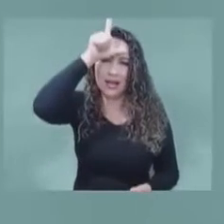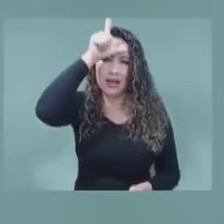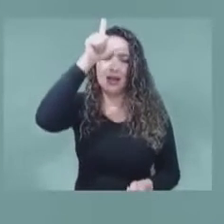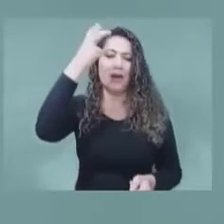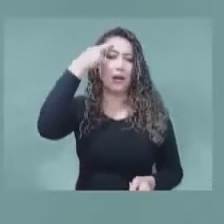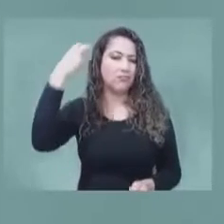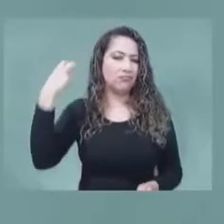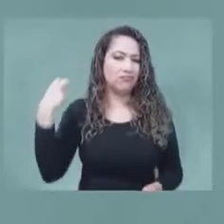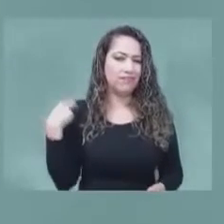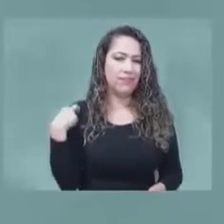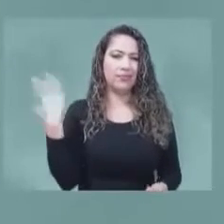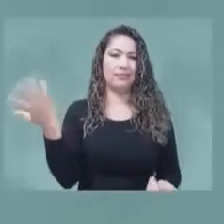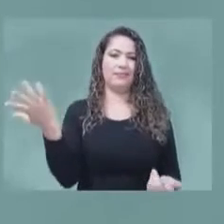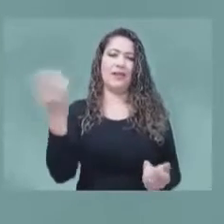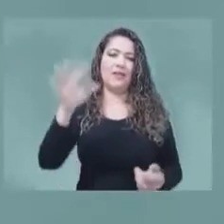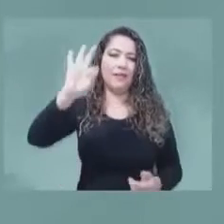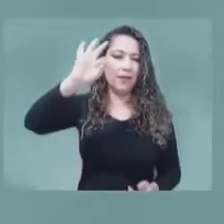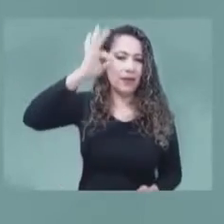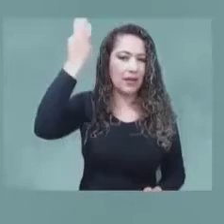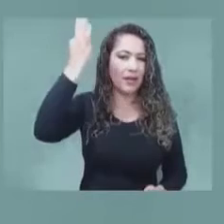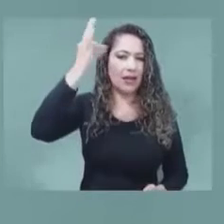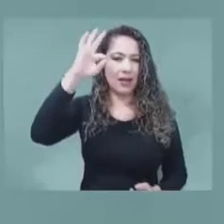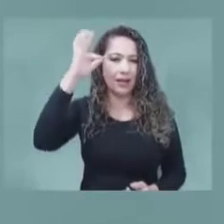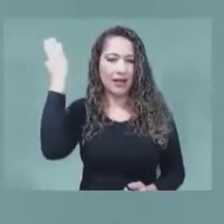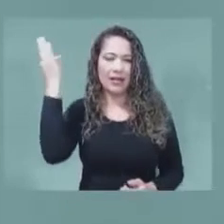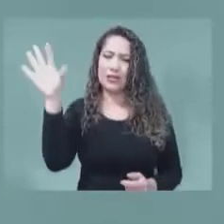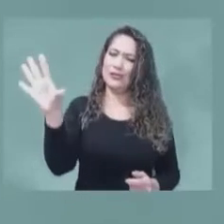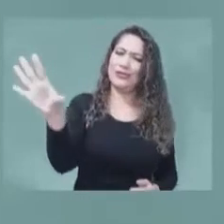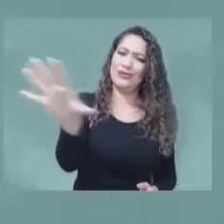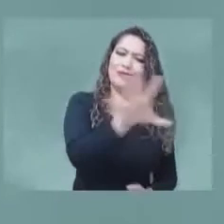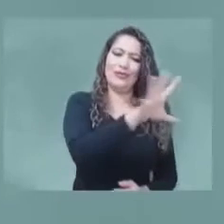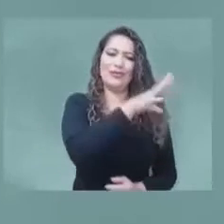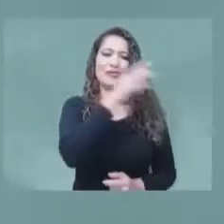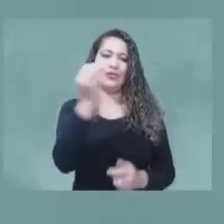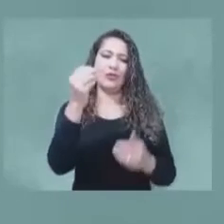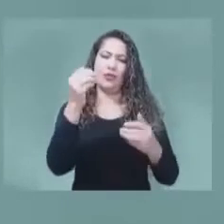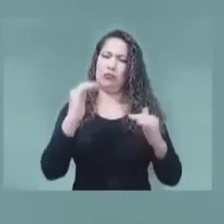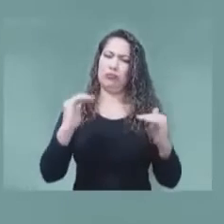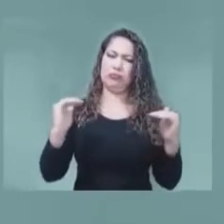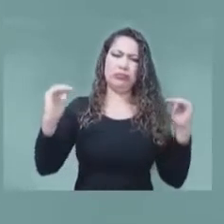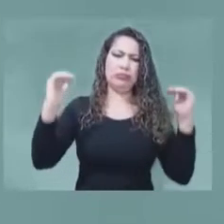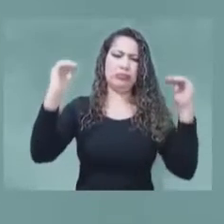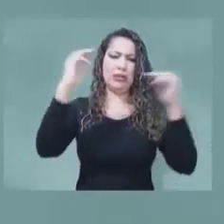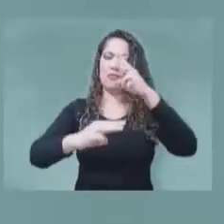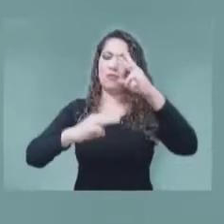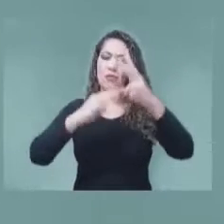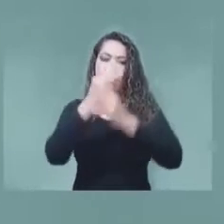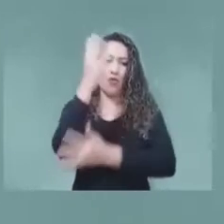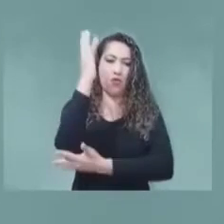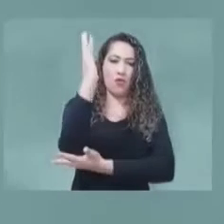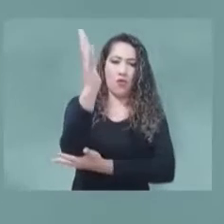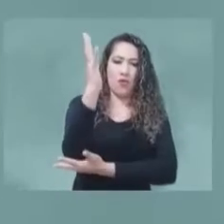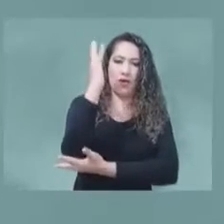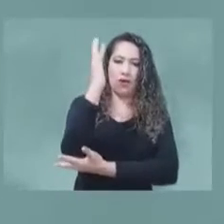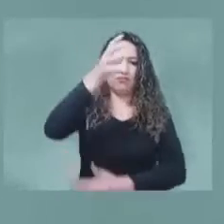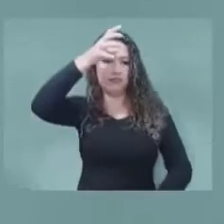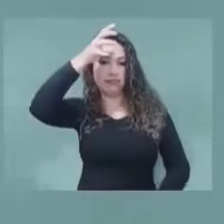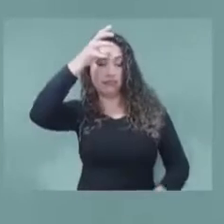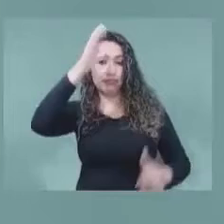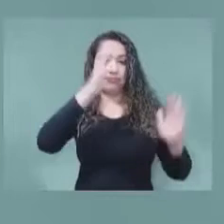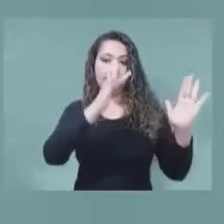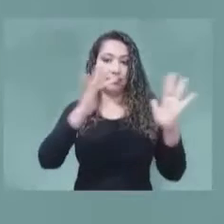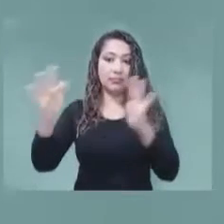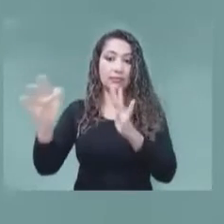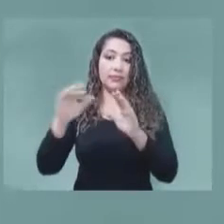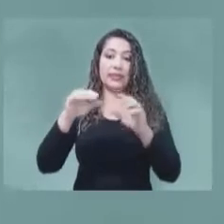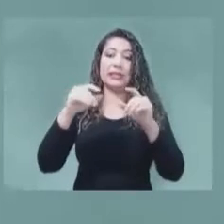Francia. Todos de talla mundial, conferencistas y expertos de talla mundial en materia de espectro. Saludos a los